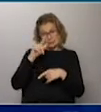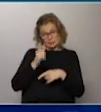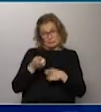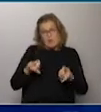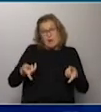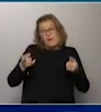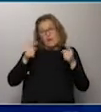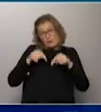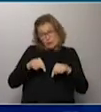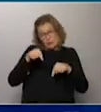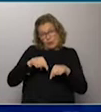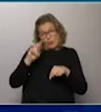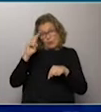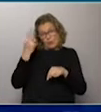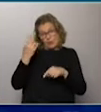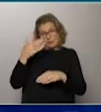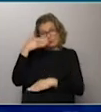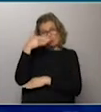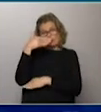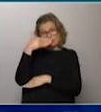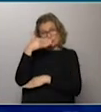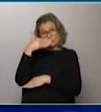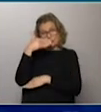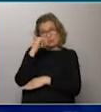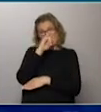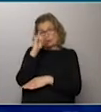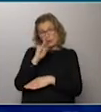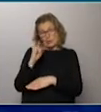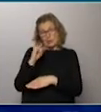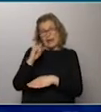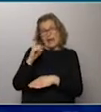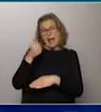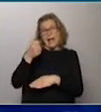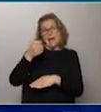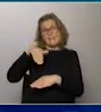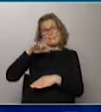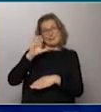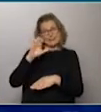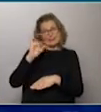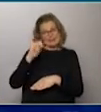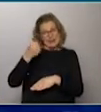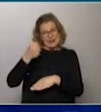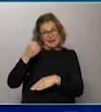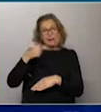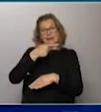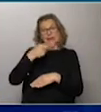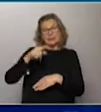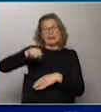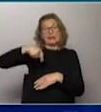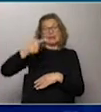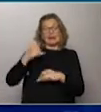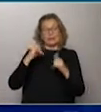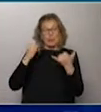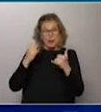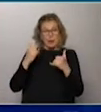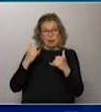volver, va a quedar concentrado en el Hotel Regency de Zona América y recién la semana que viene va a tener que ir a